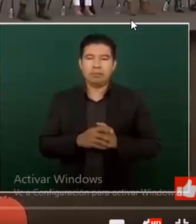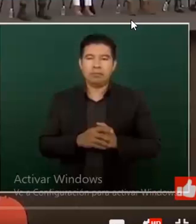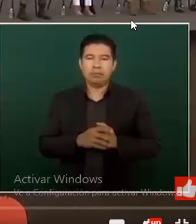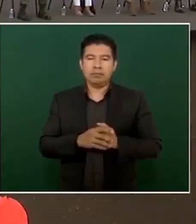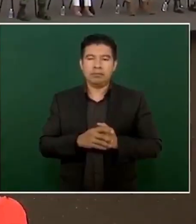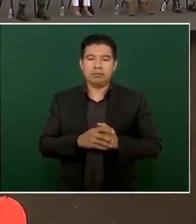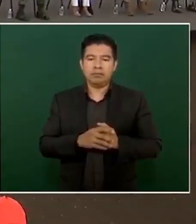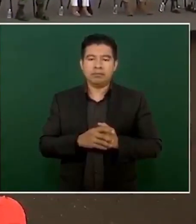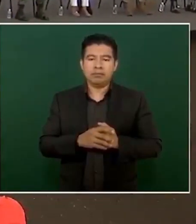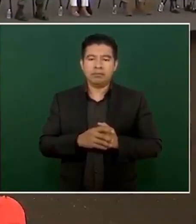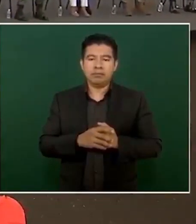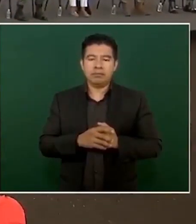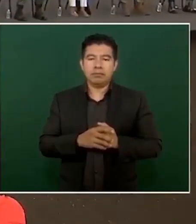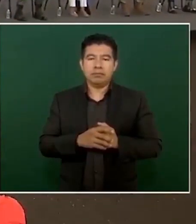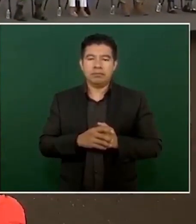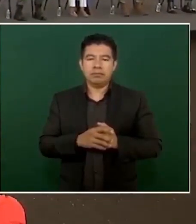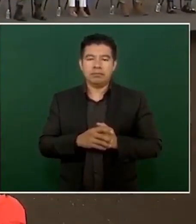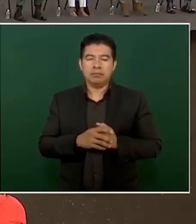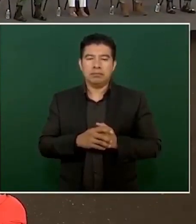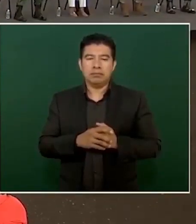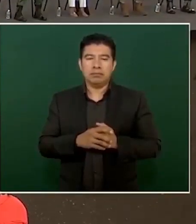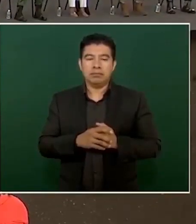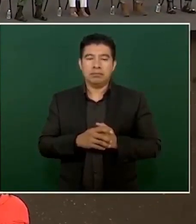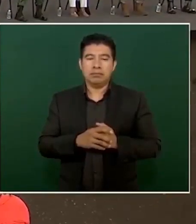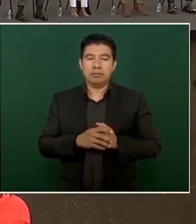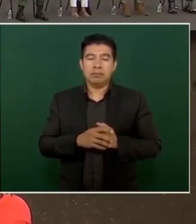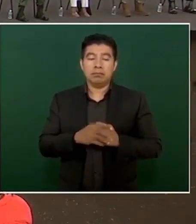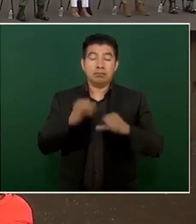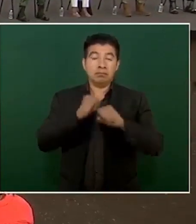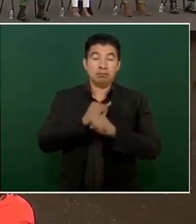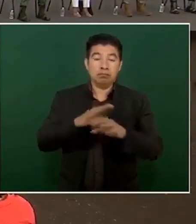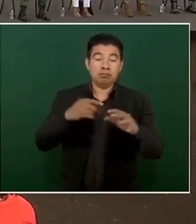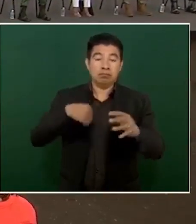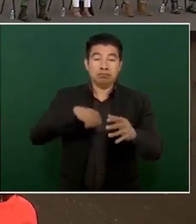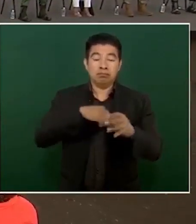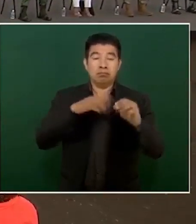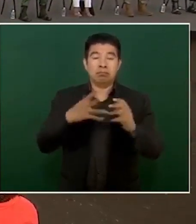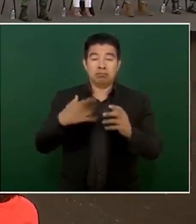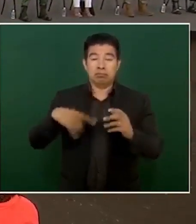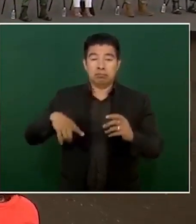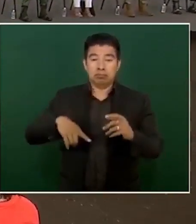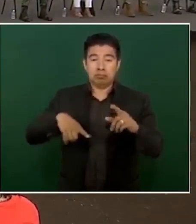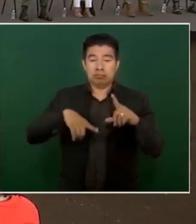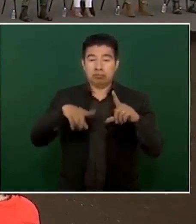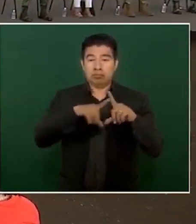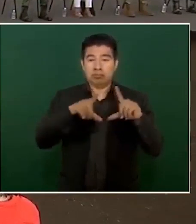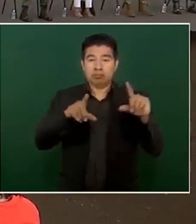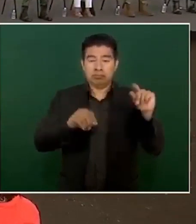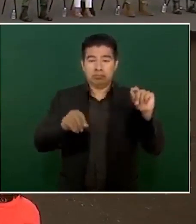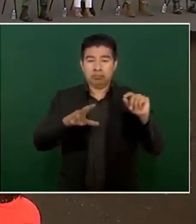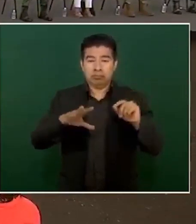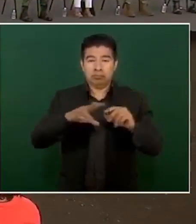Comunicado del gobierno De la república Al parlamento europeo